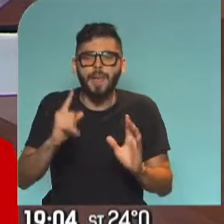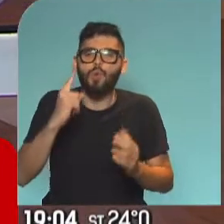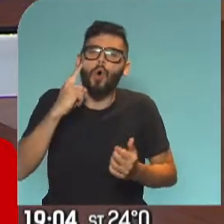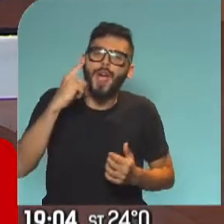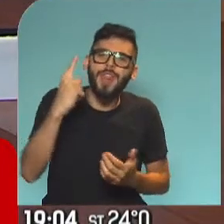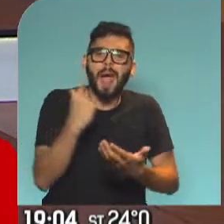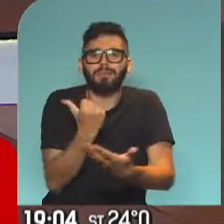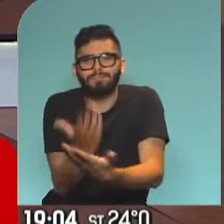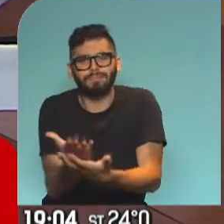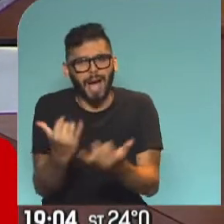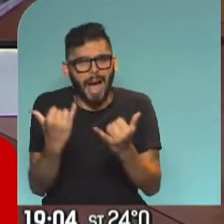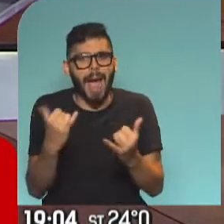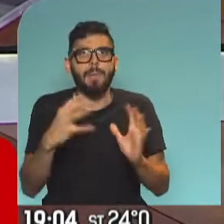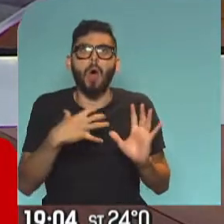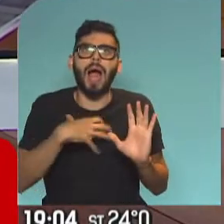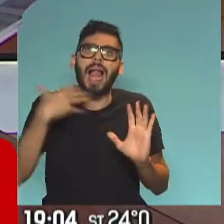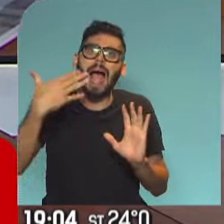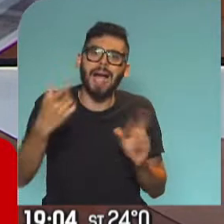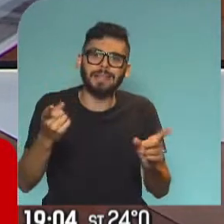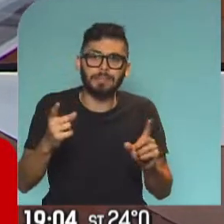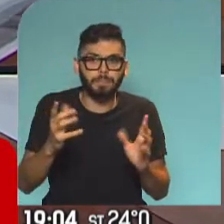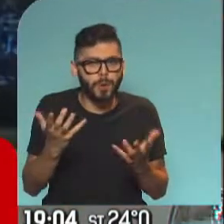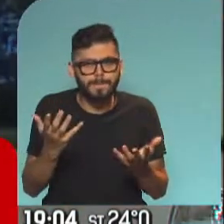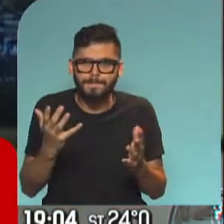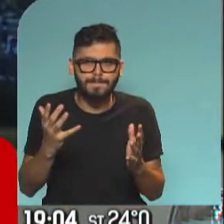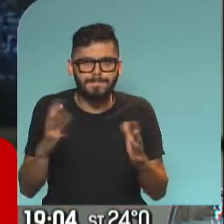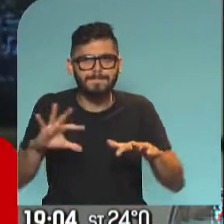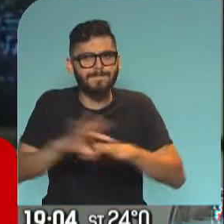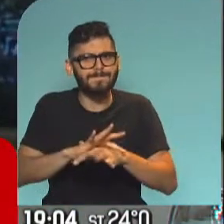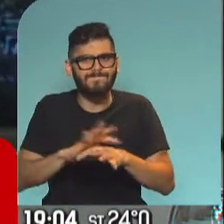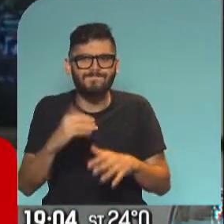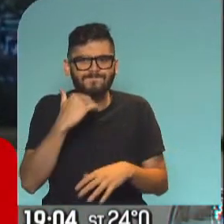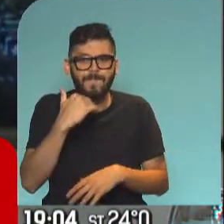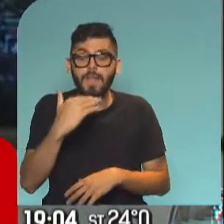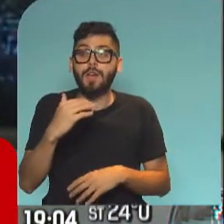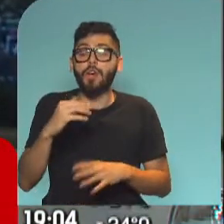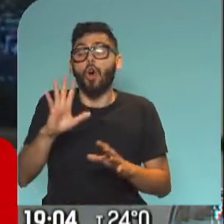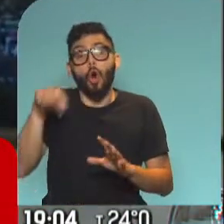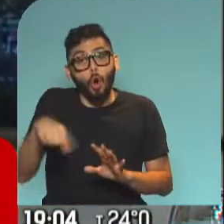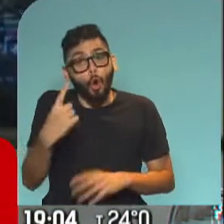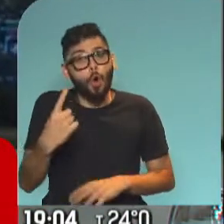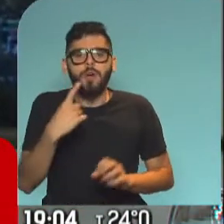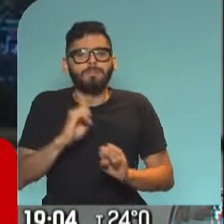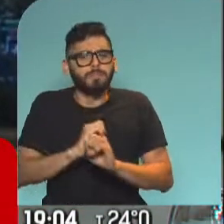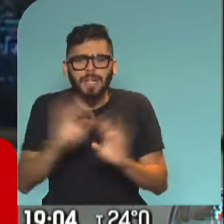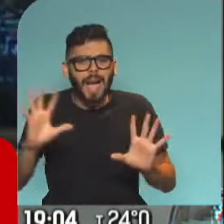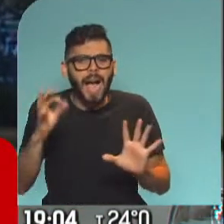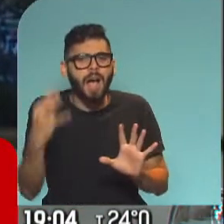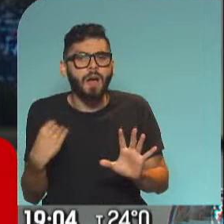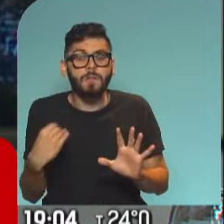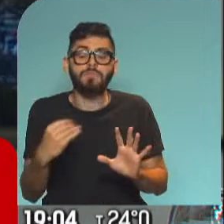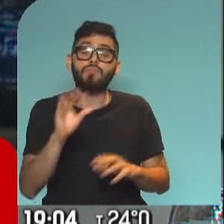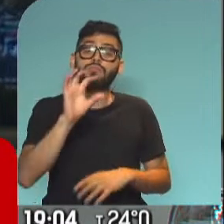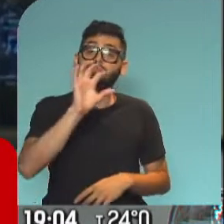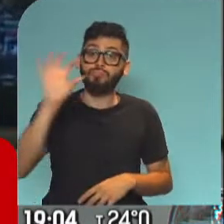de vueltas a clases y desde hoy lo que existe también es la certeza de que cada gobernador tendrá